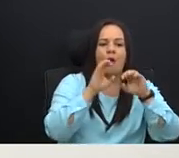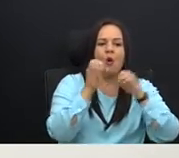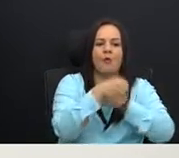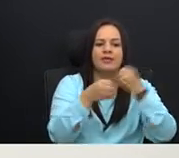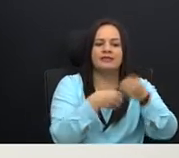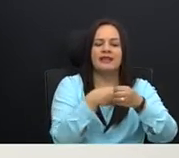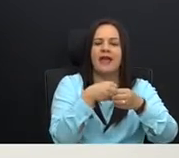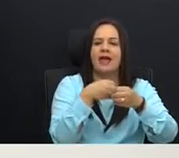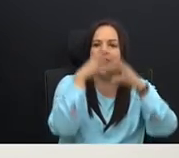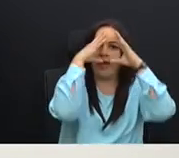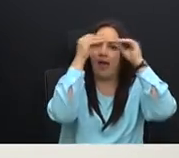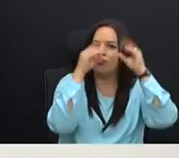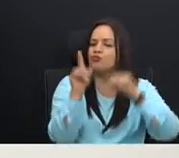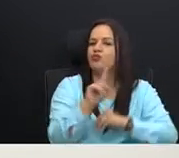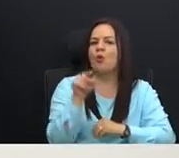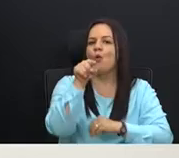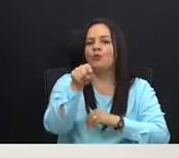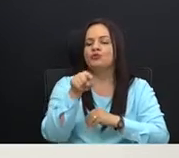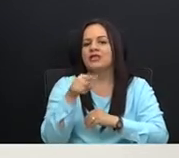Usted lo dice claramente.